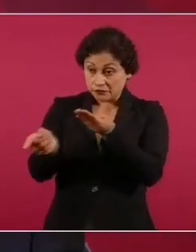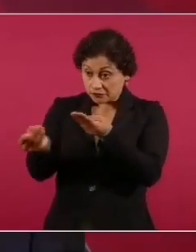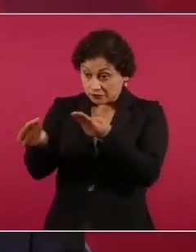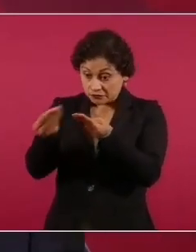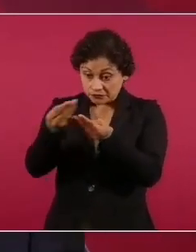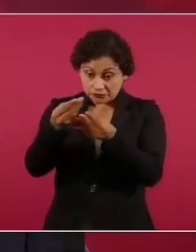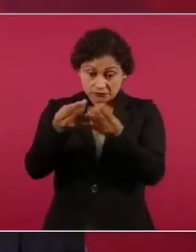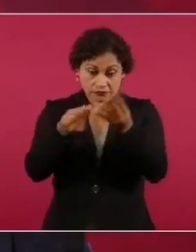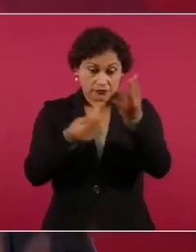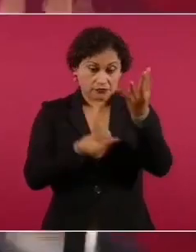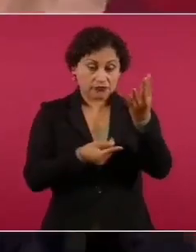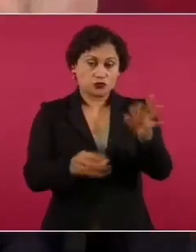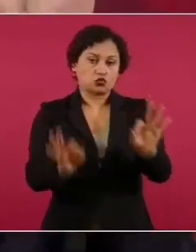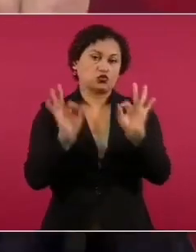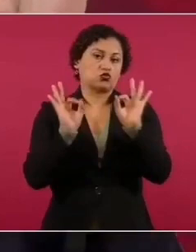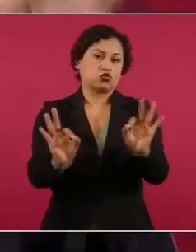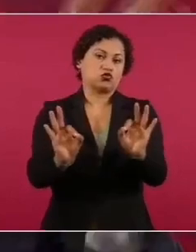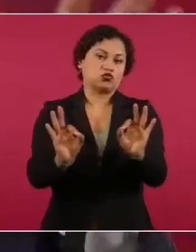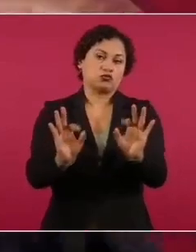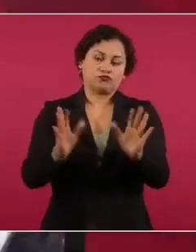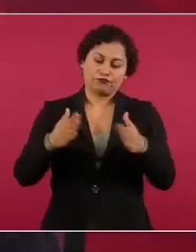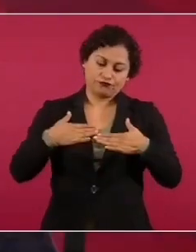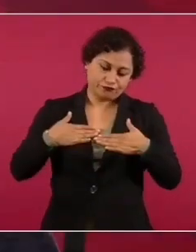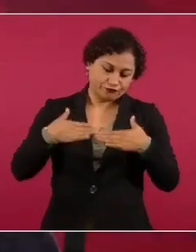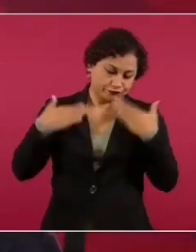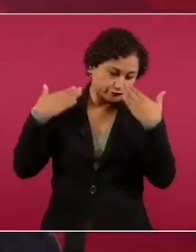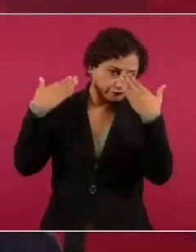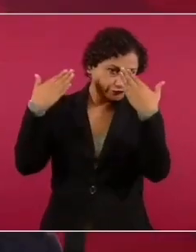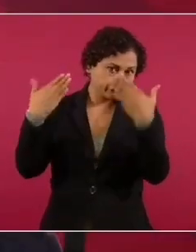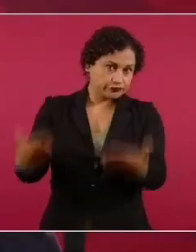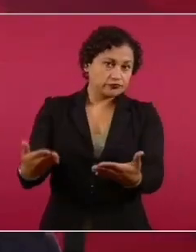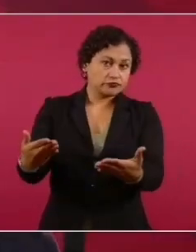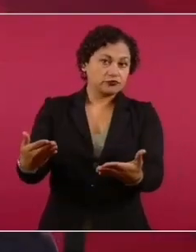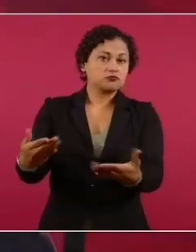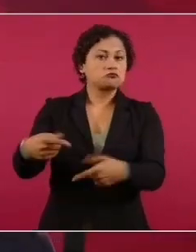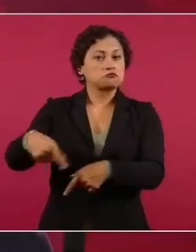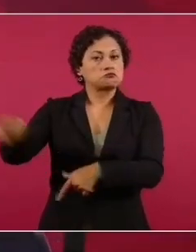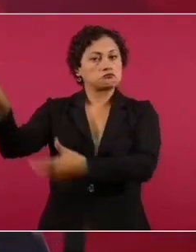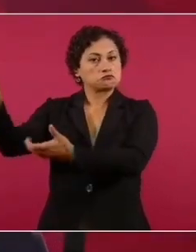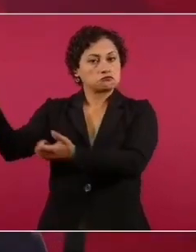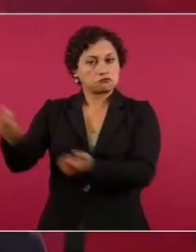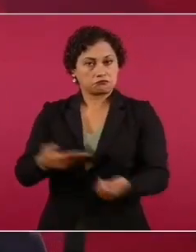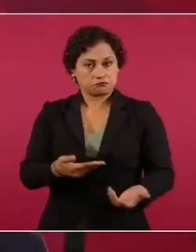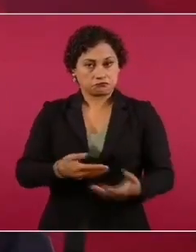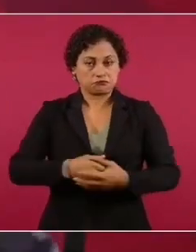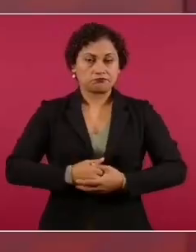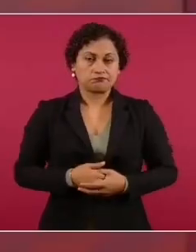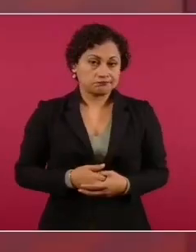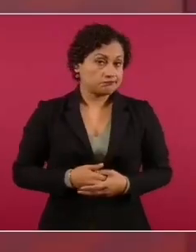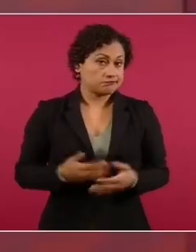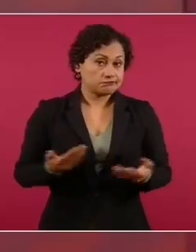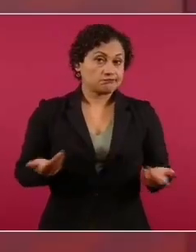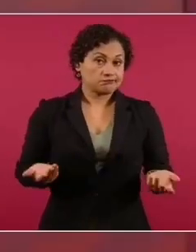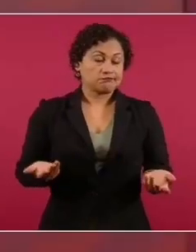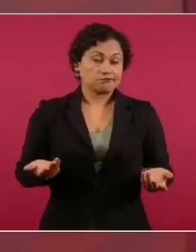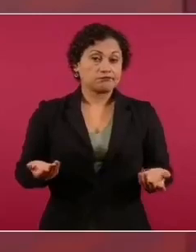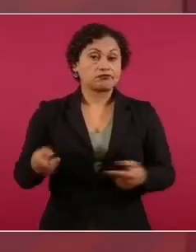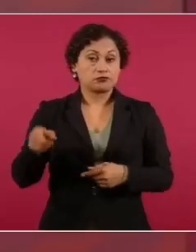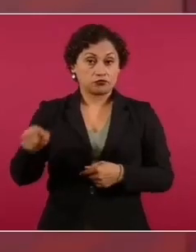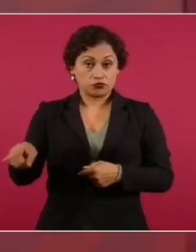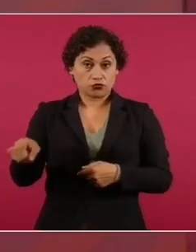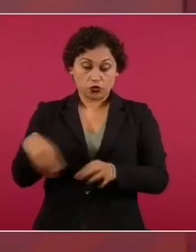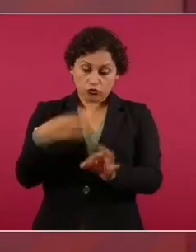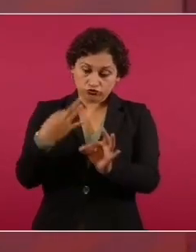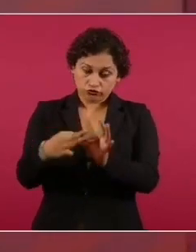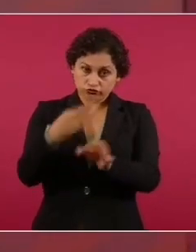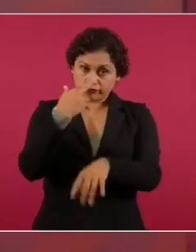No, te doy la confianza que tú vas a actuar de